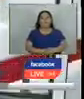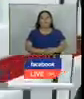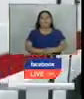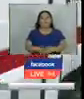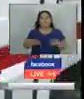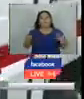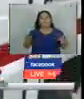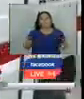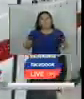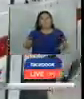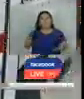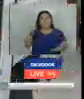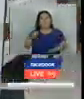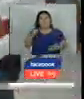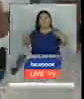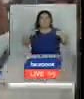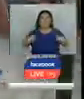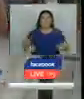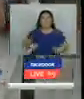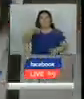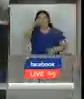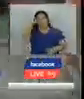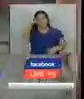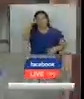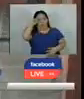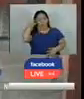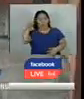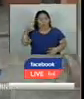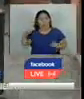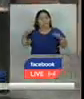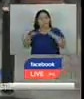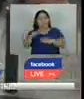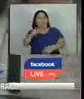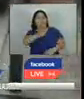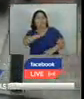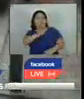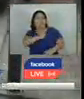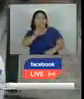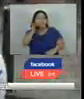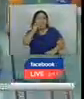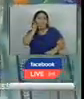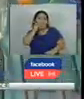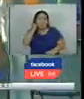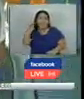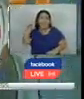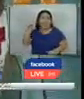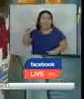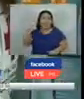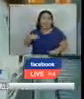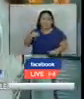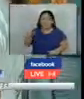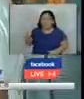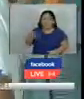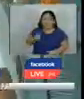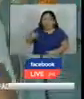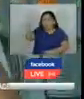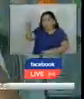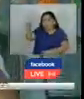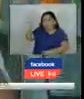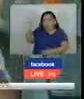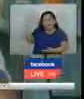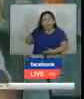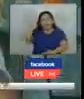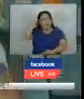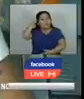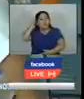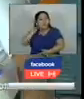sin embargo detrás de su voluntariado debe cumplir el rol de madre dice que al criar sola a su hijo ha